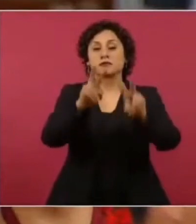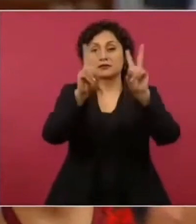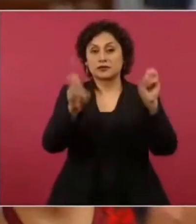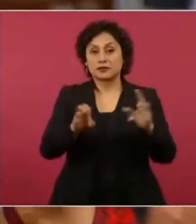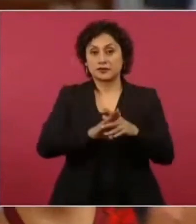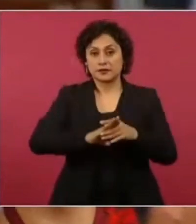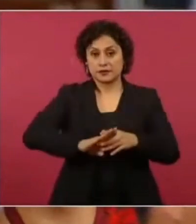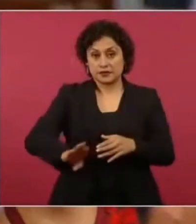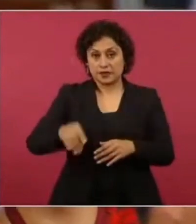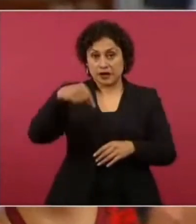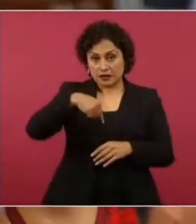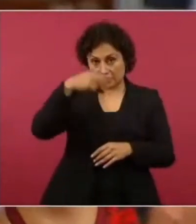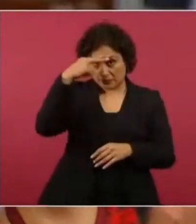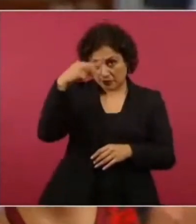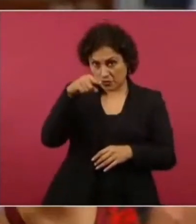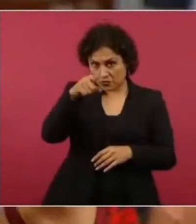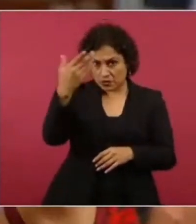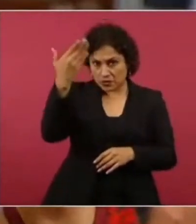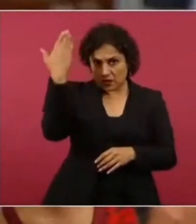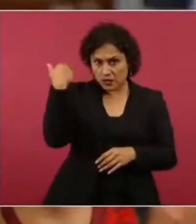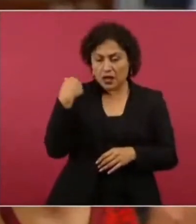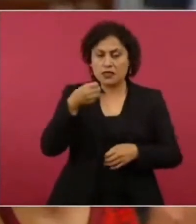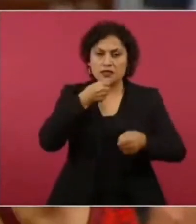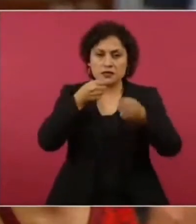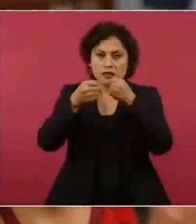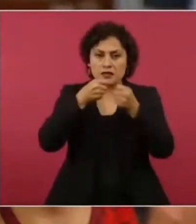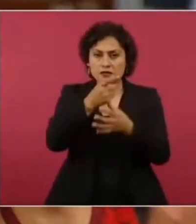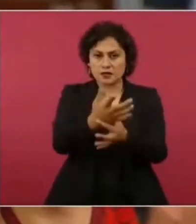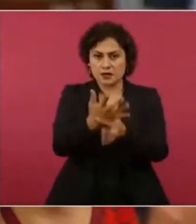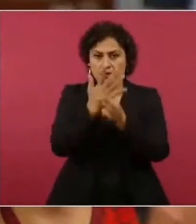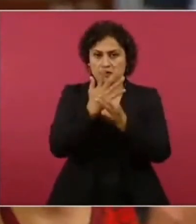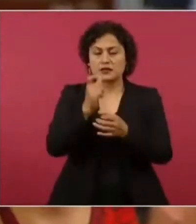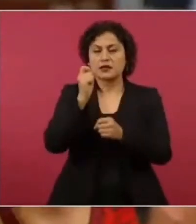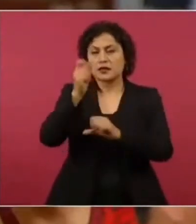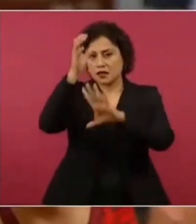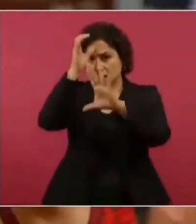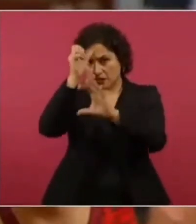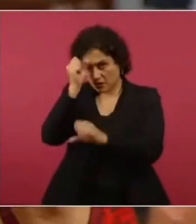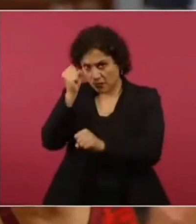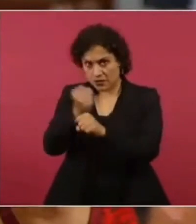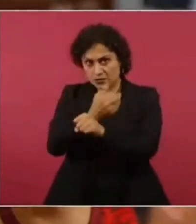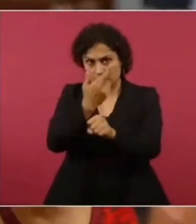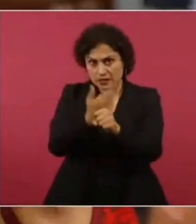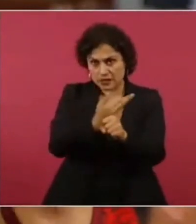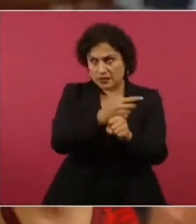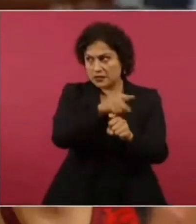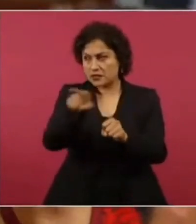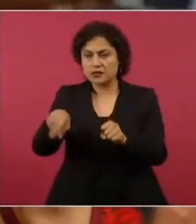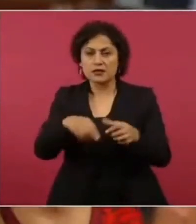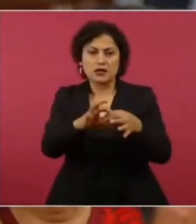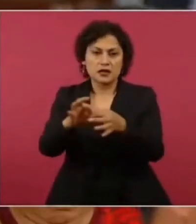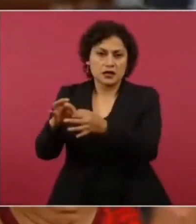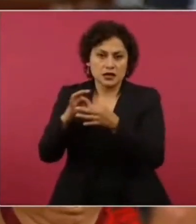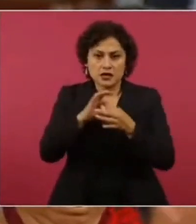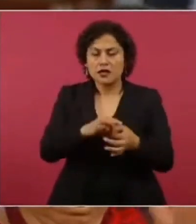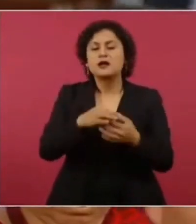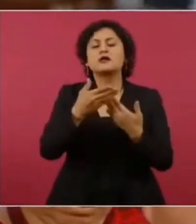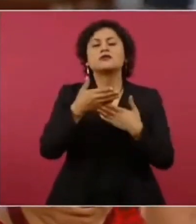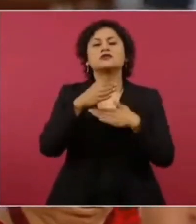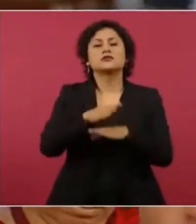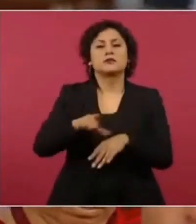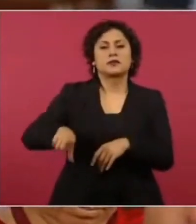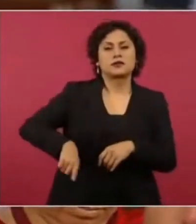aquí en México. Usted señalaba en una entrevista que hubo un acuerdo intersecretarial para que hubiera una coordinación entre